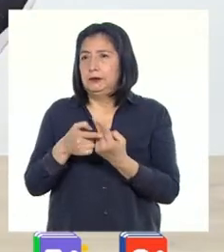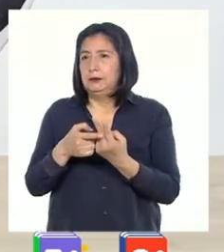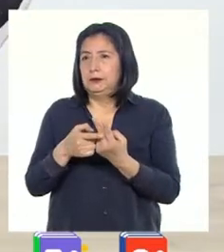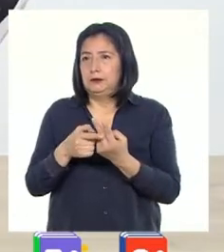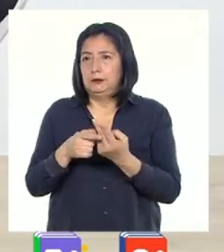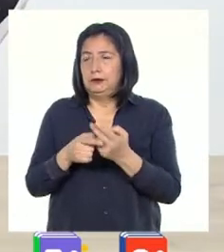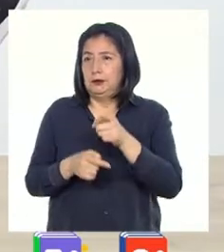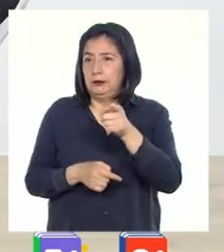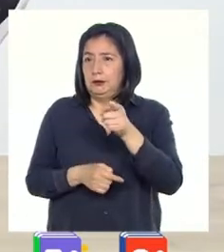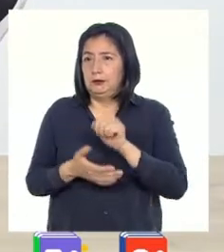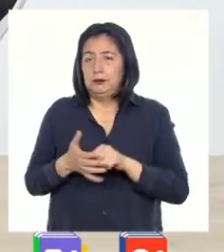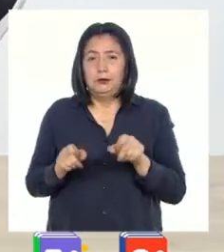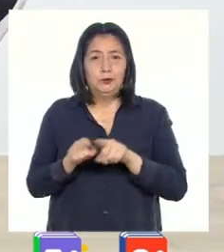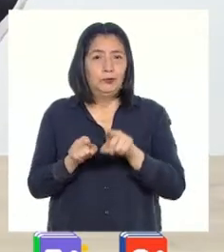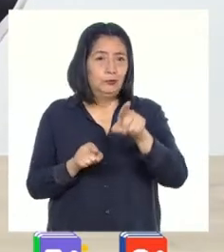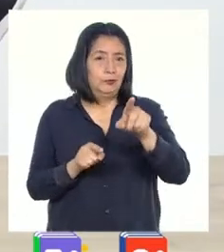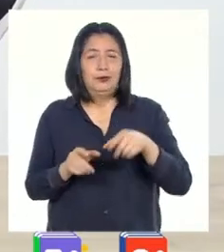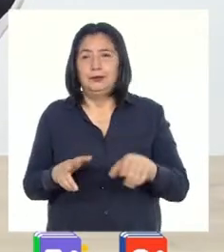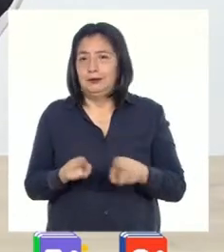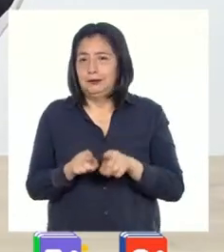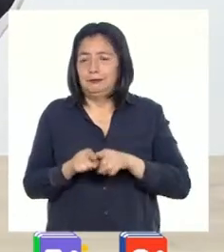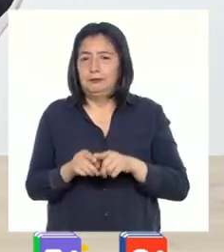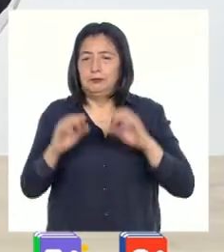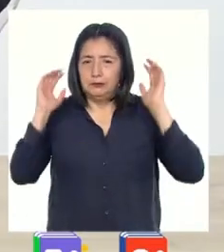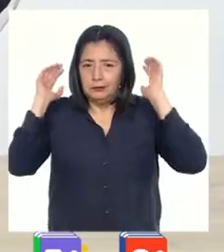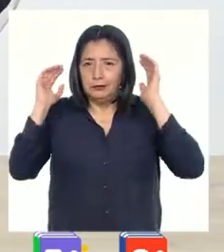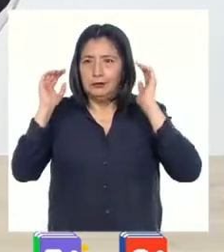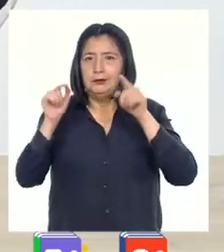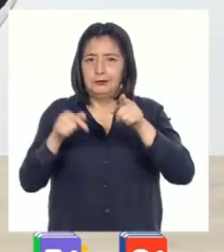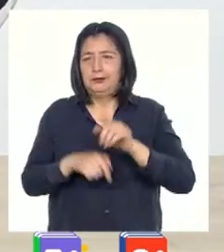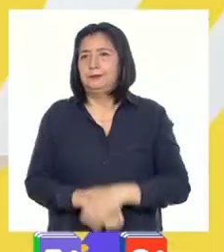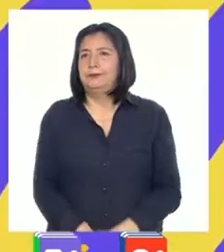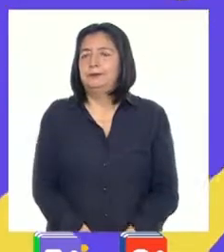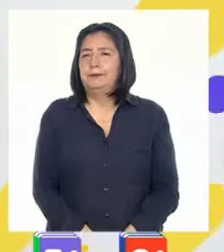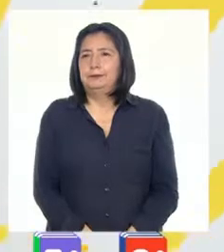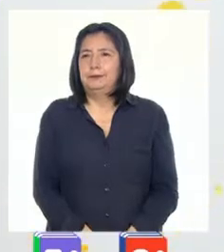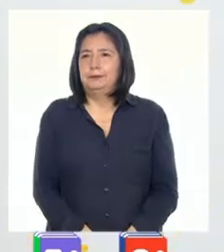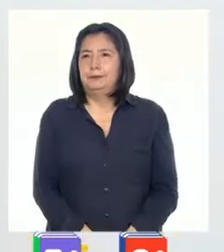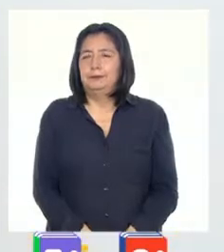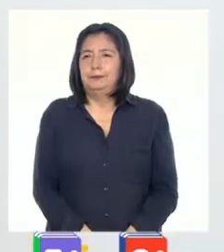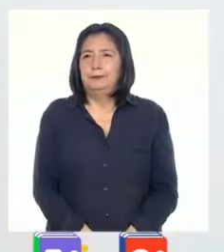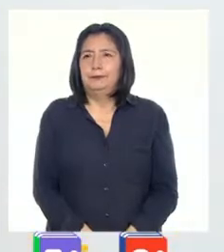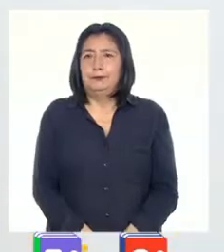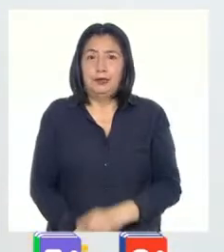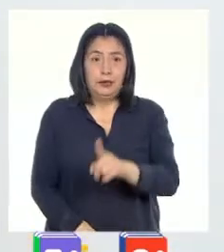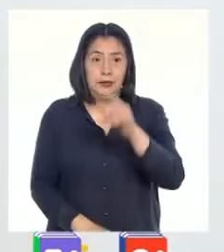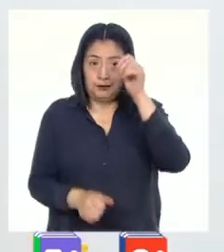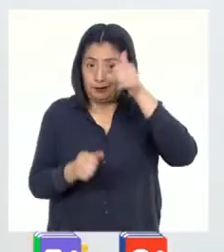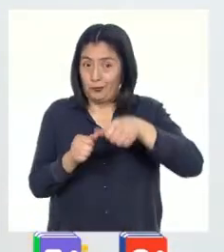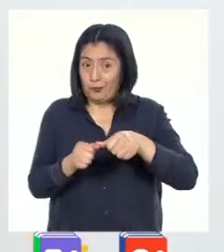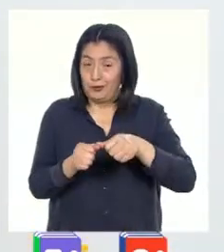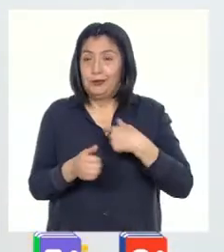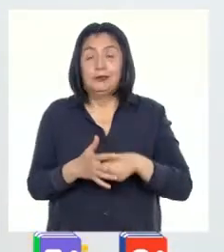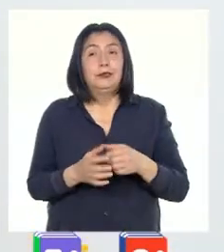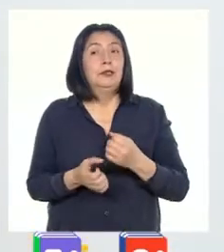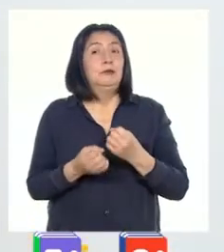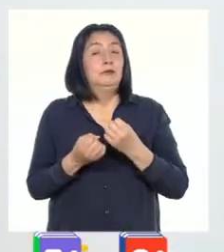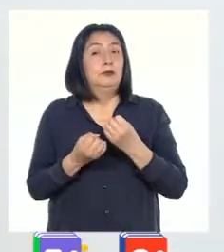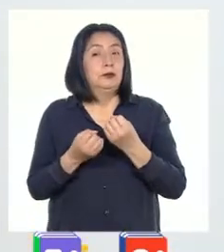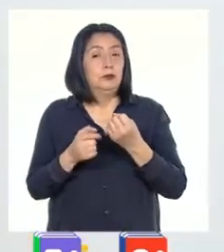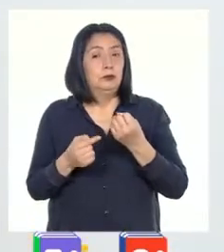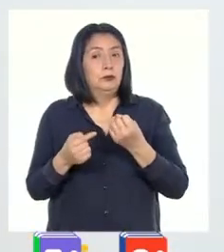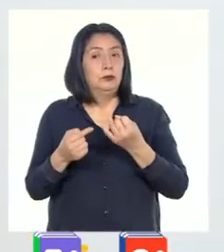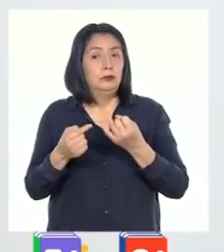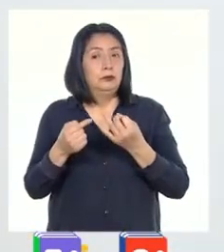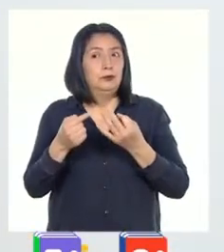Y vamos a hacer los mismos abdominales, pero desde esta posición. Recuerda que estamos contando cada vez